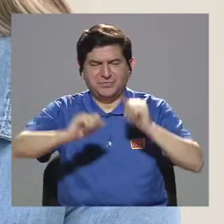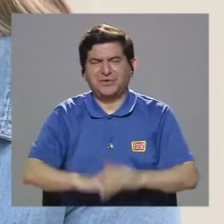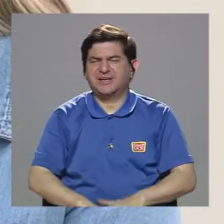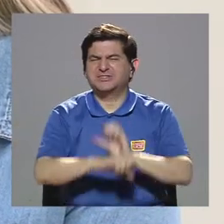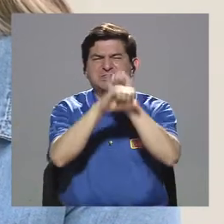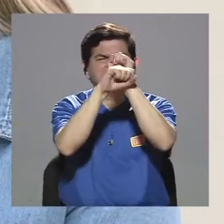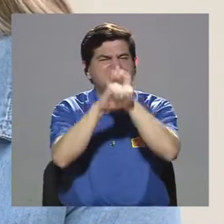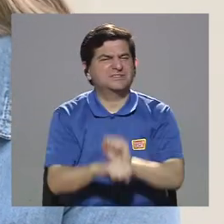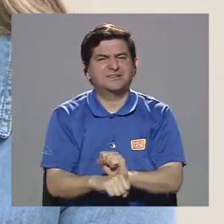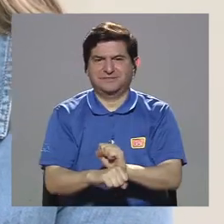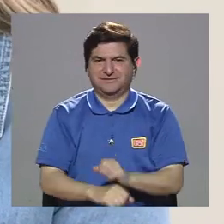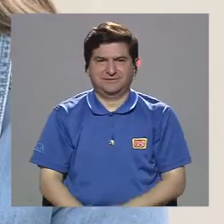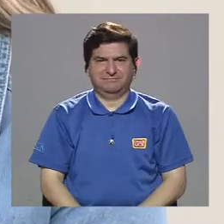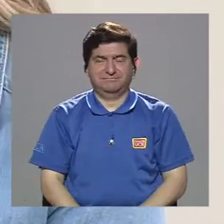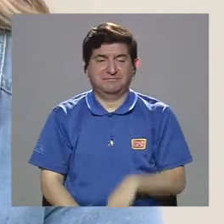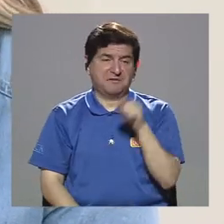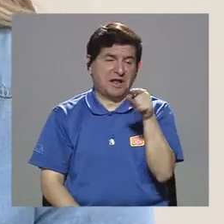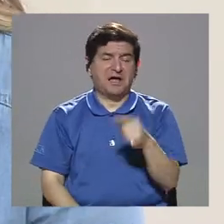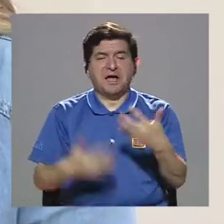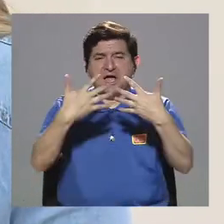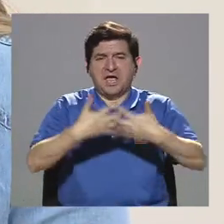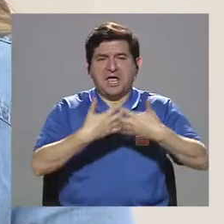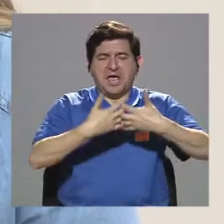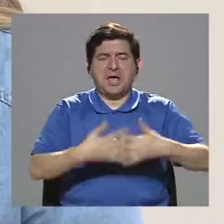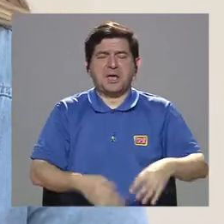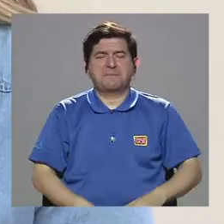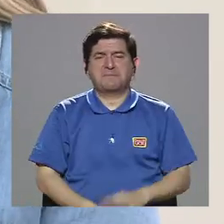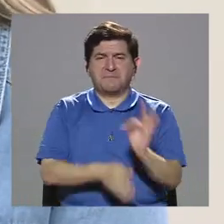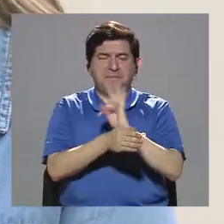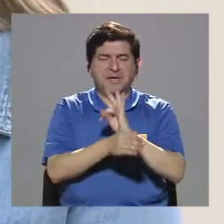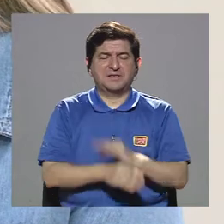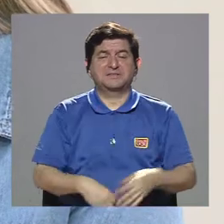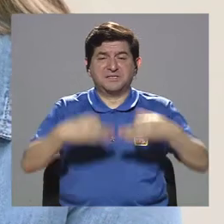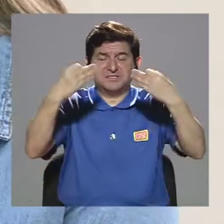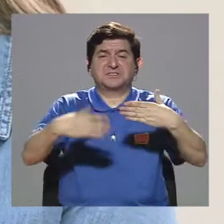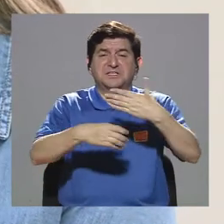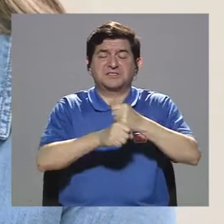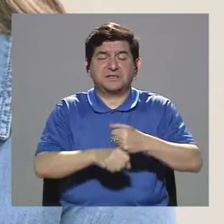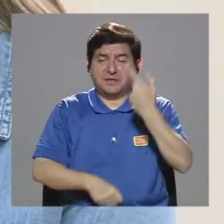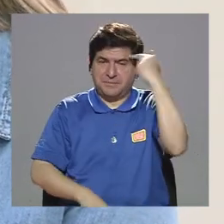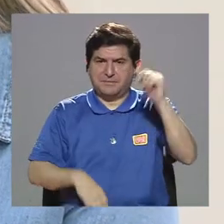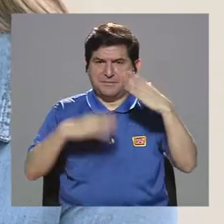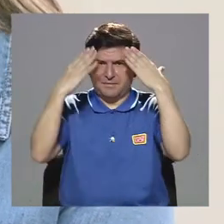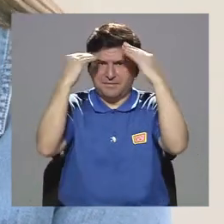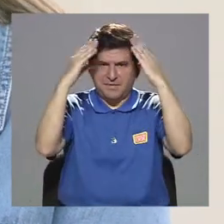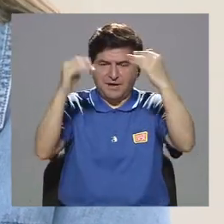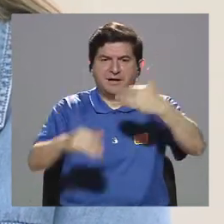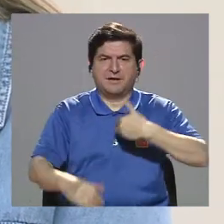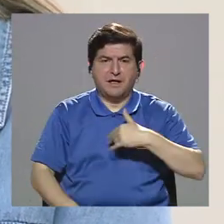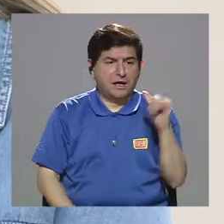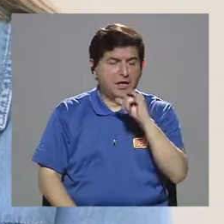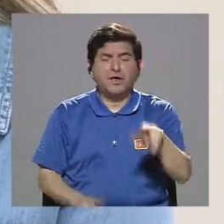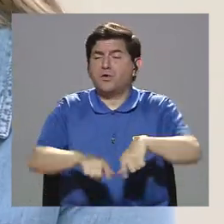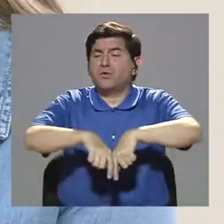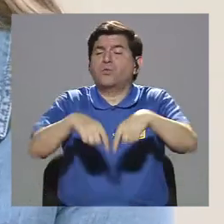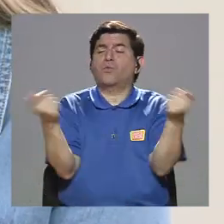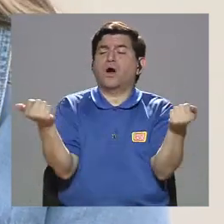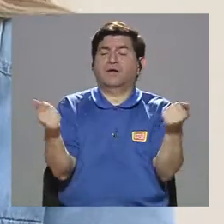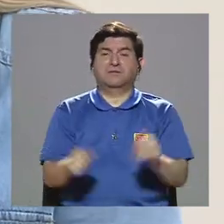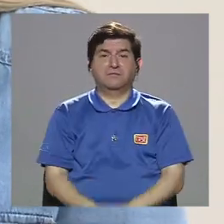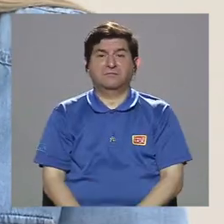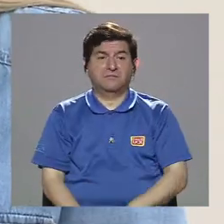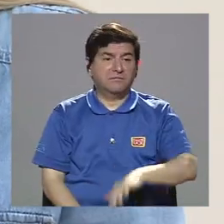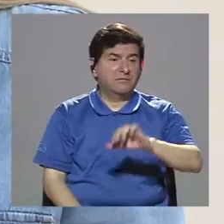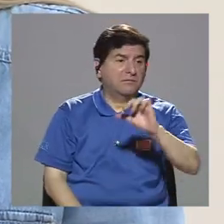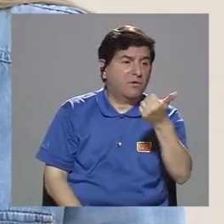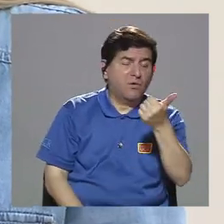de lo que las cadenas televisivas decidían hacer para poder informarnos. Y igual los periódicos, y si no se sabía otro segundo